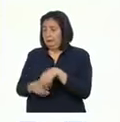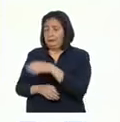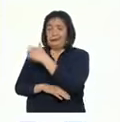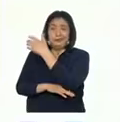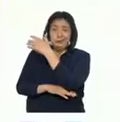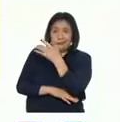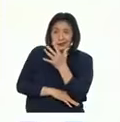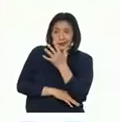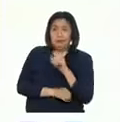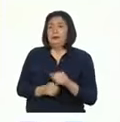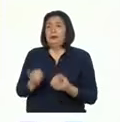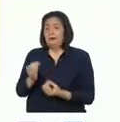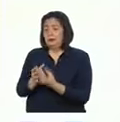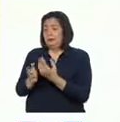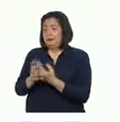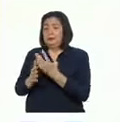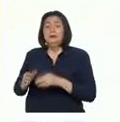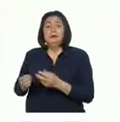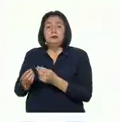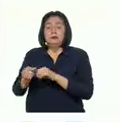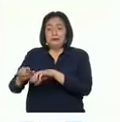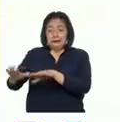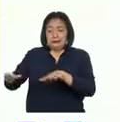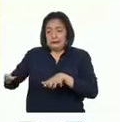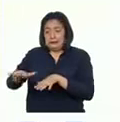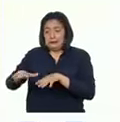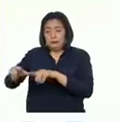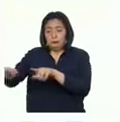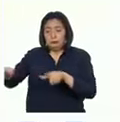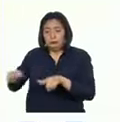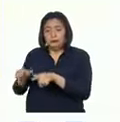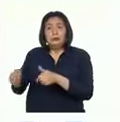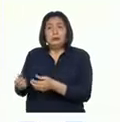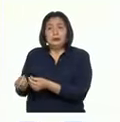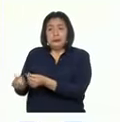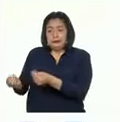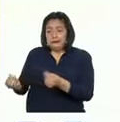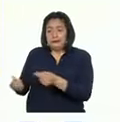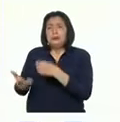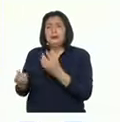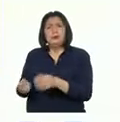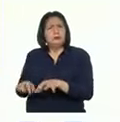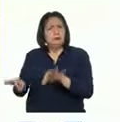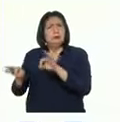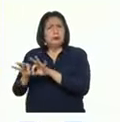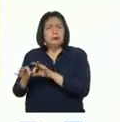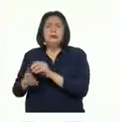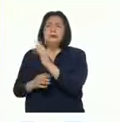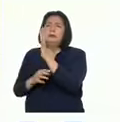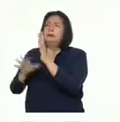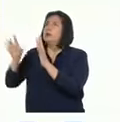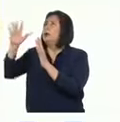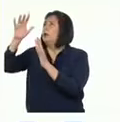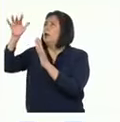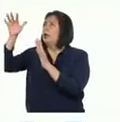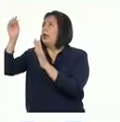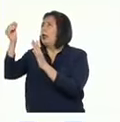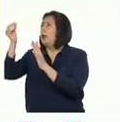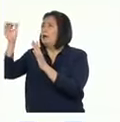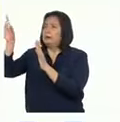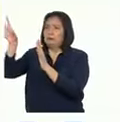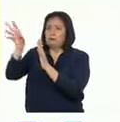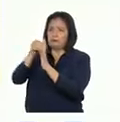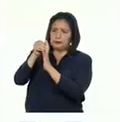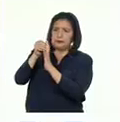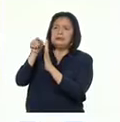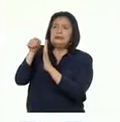árboles y plantas en los ecosistemas terrestres es fundamental porque estos retienen las partículas de polvo que se mueven en el ambiente